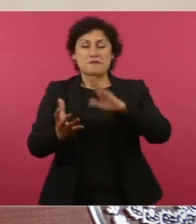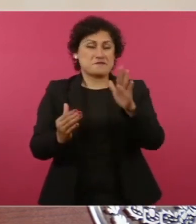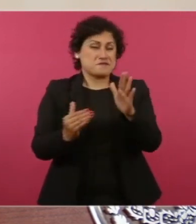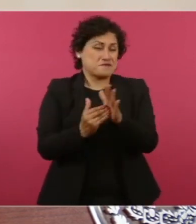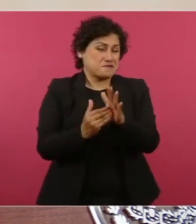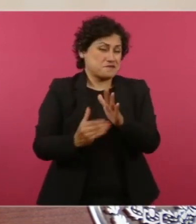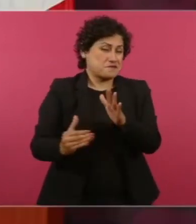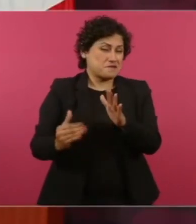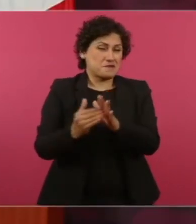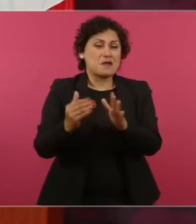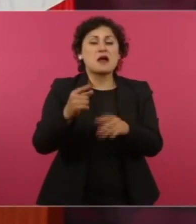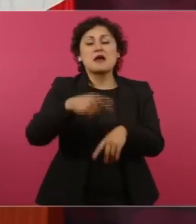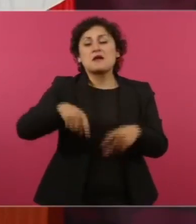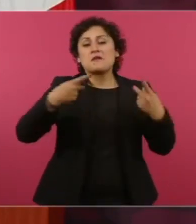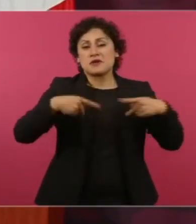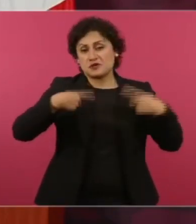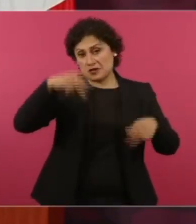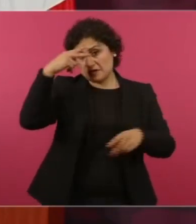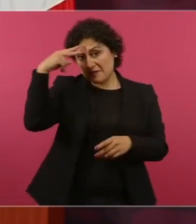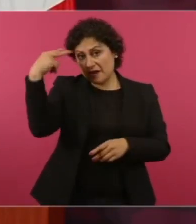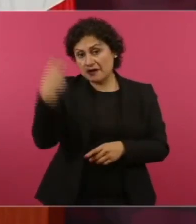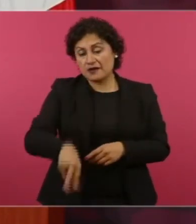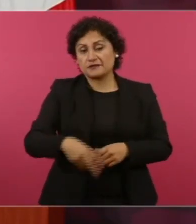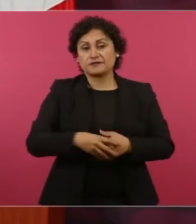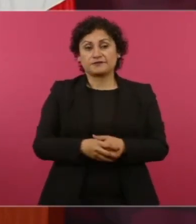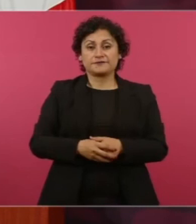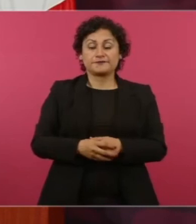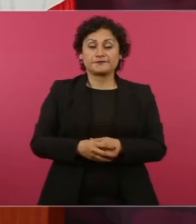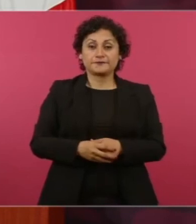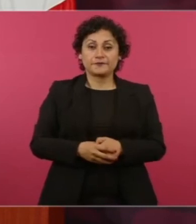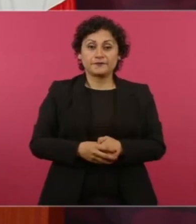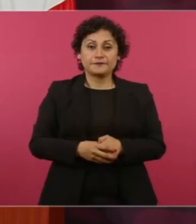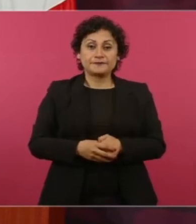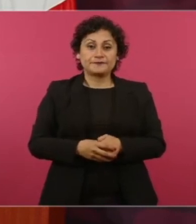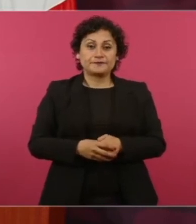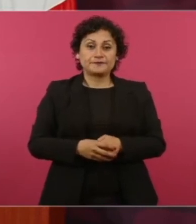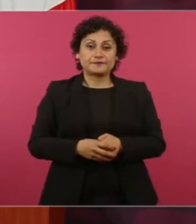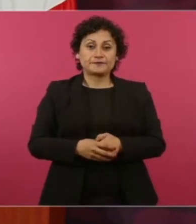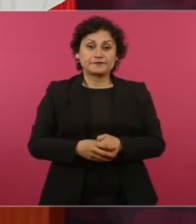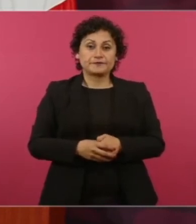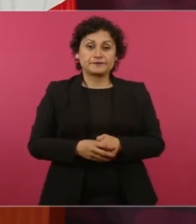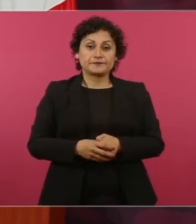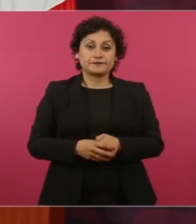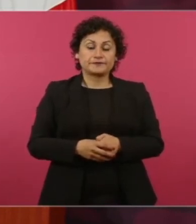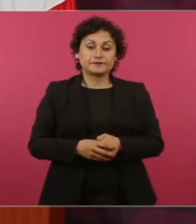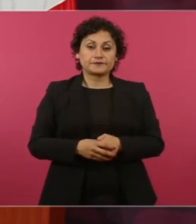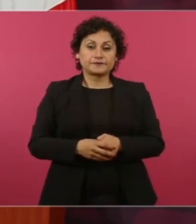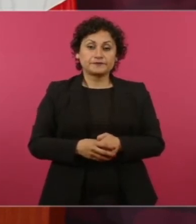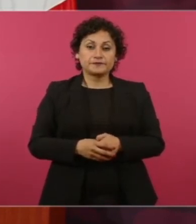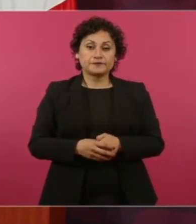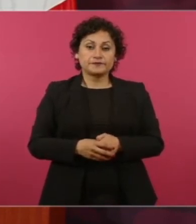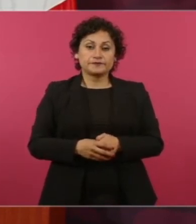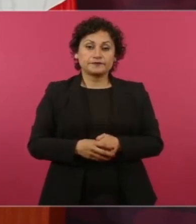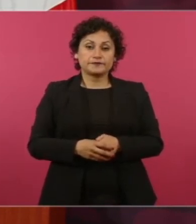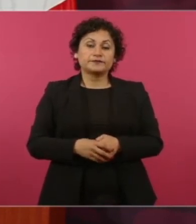de mexicanos y